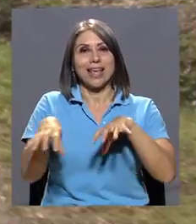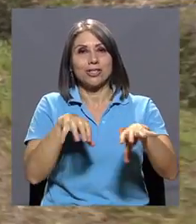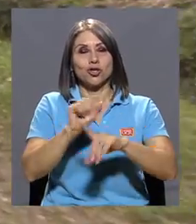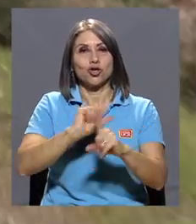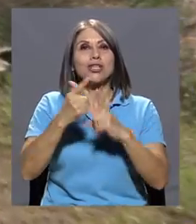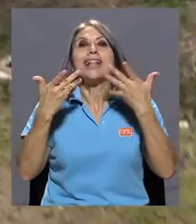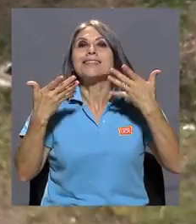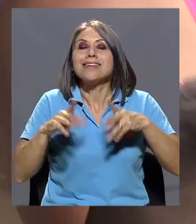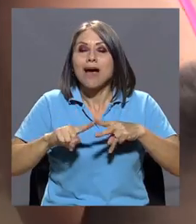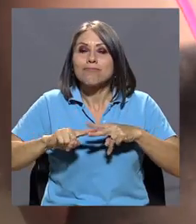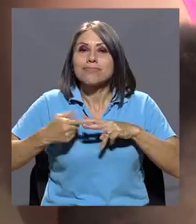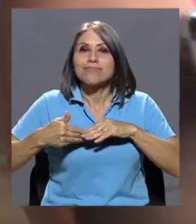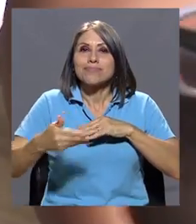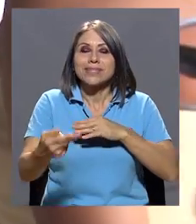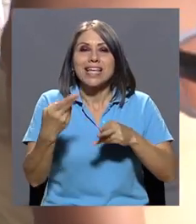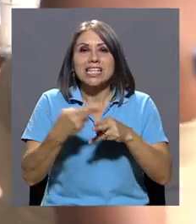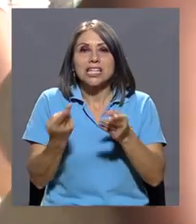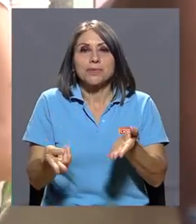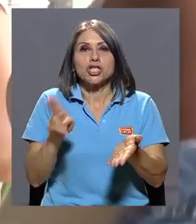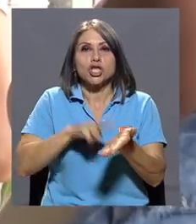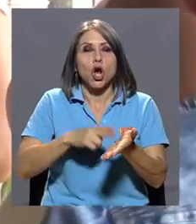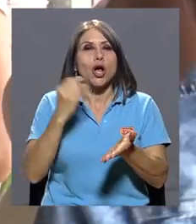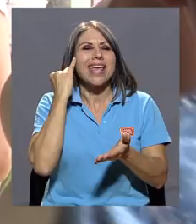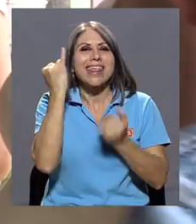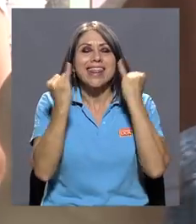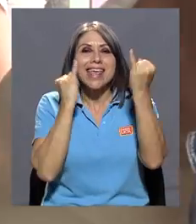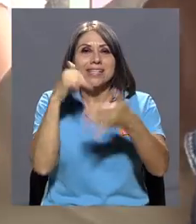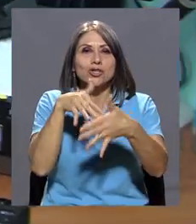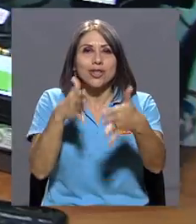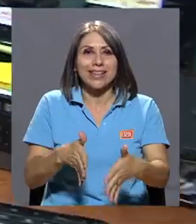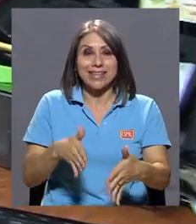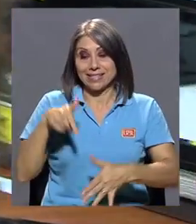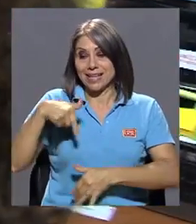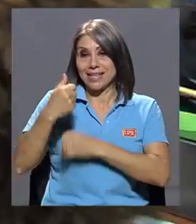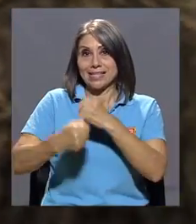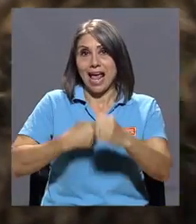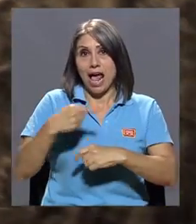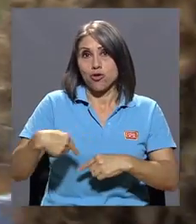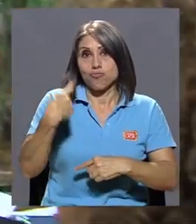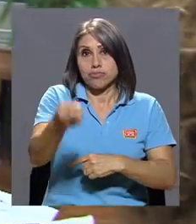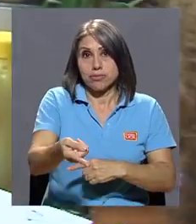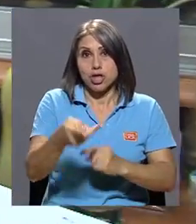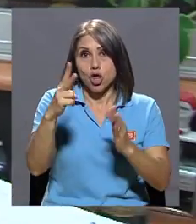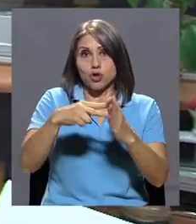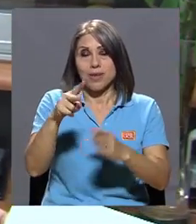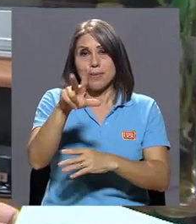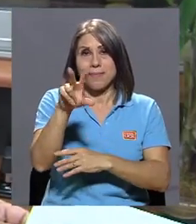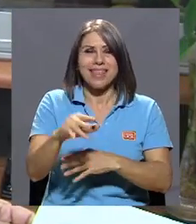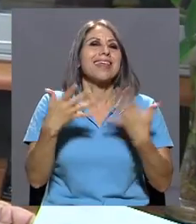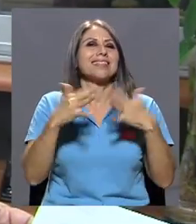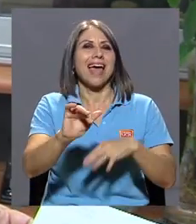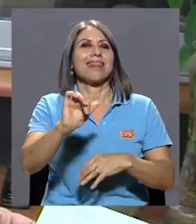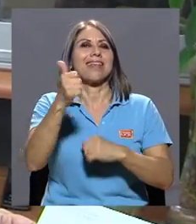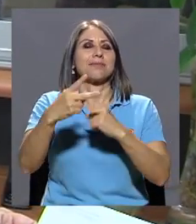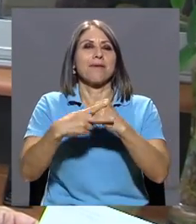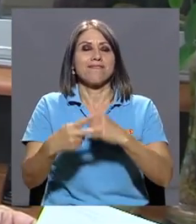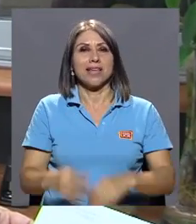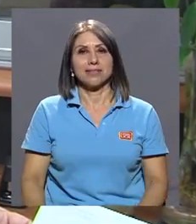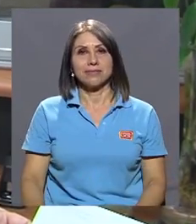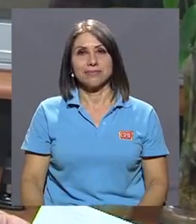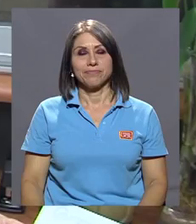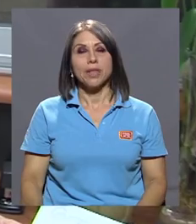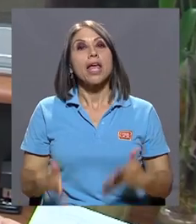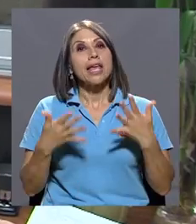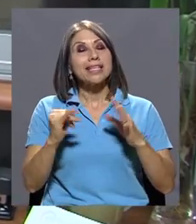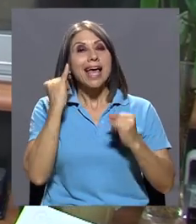abiertas las inscripciones de iniciativas estudiantiles. Este 2020 es la décima convocatoria. Las iniciativas